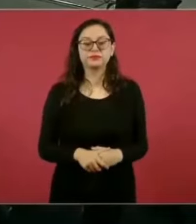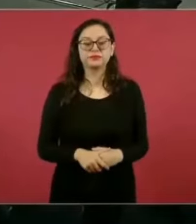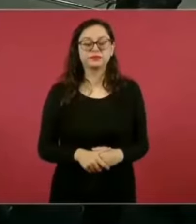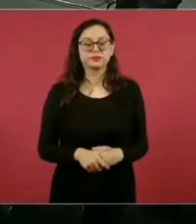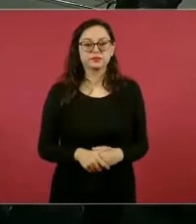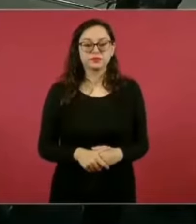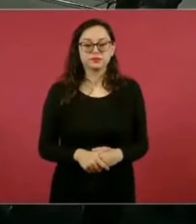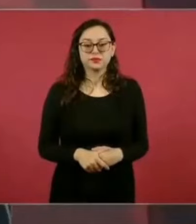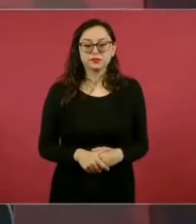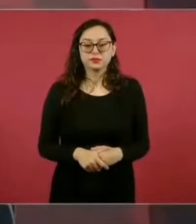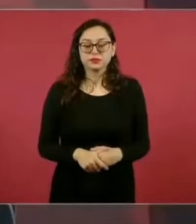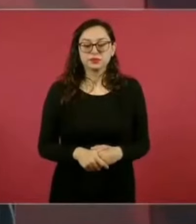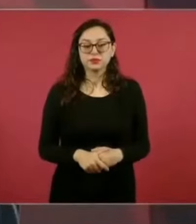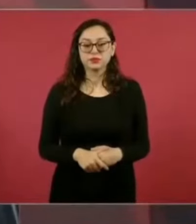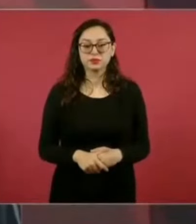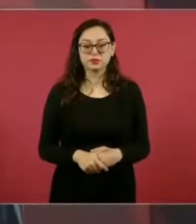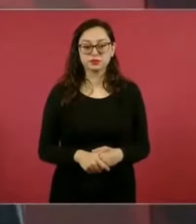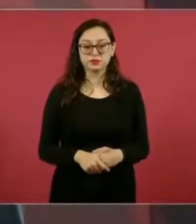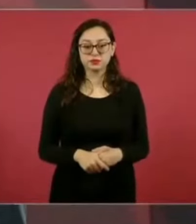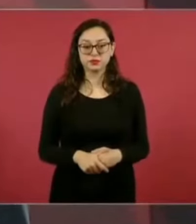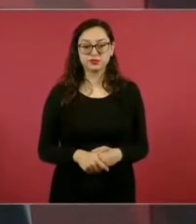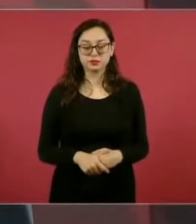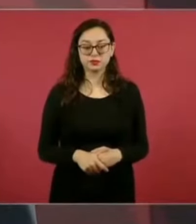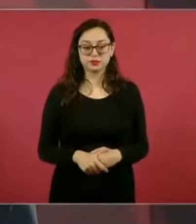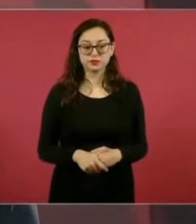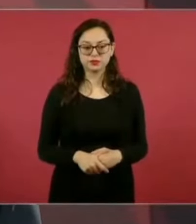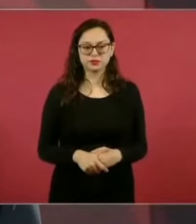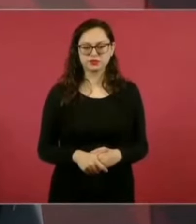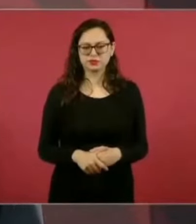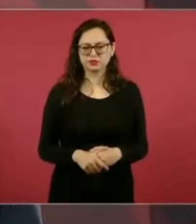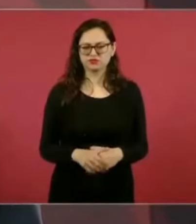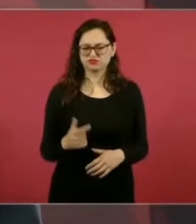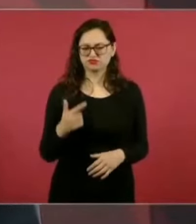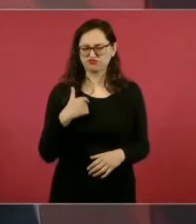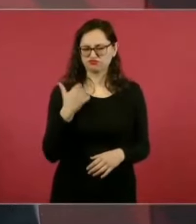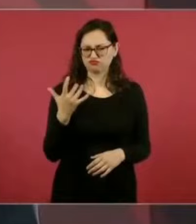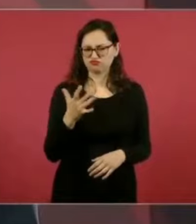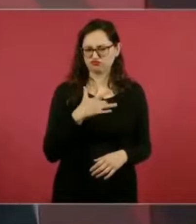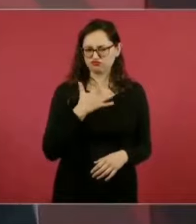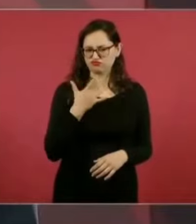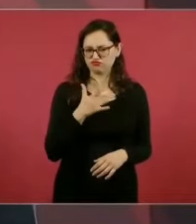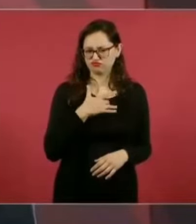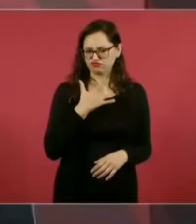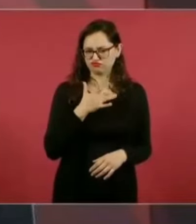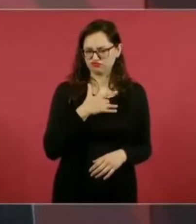algo que no quiero que pase, desapercibizo,